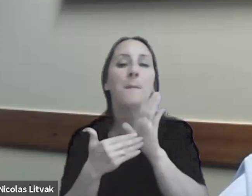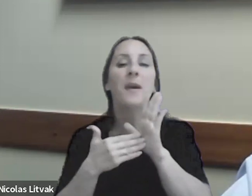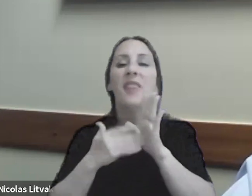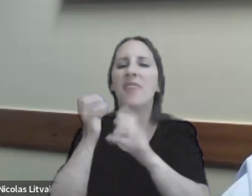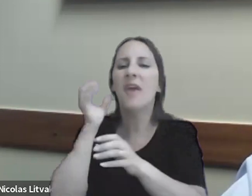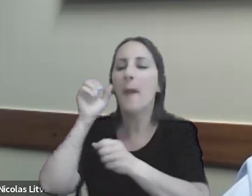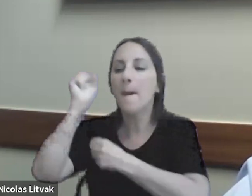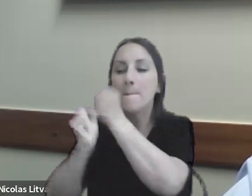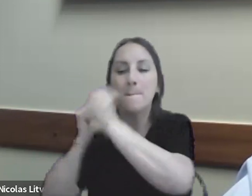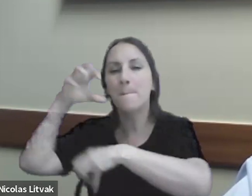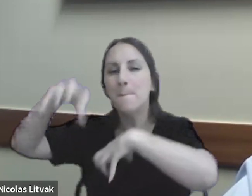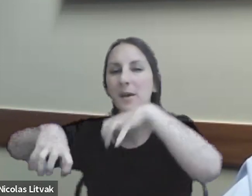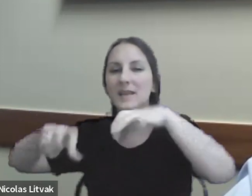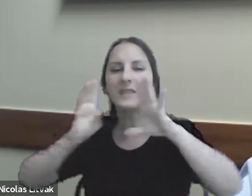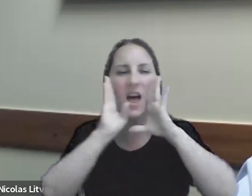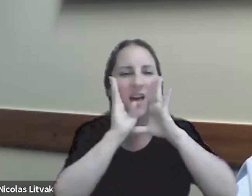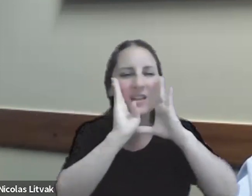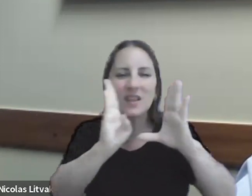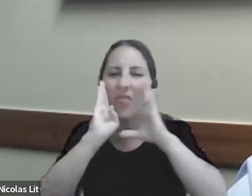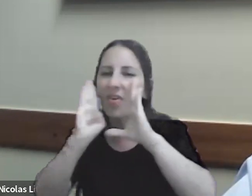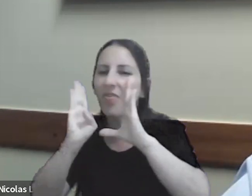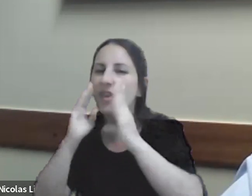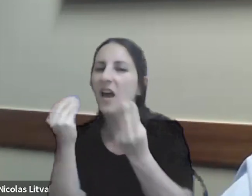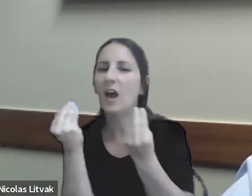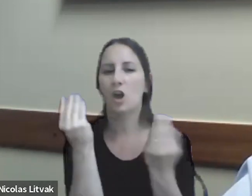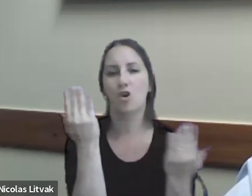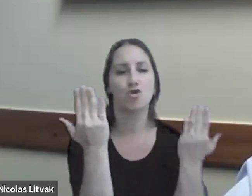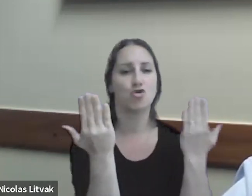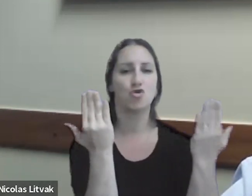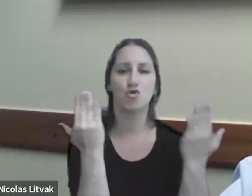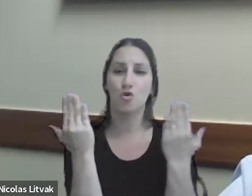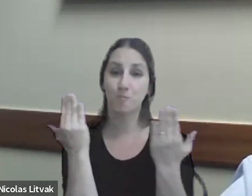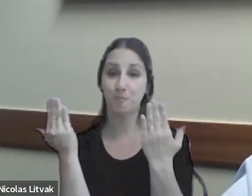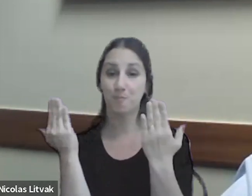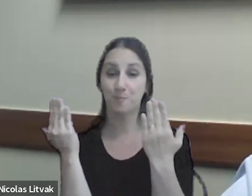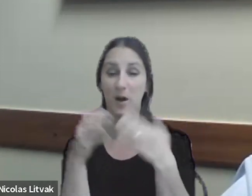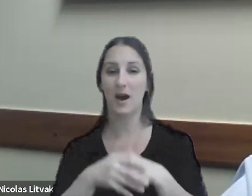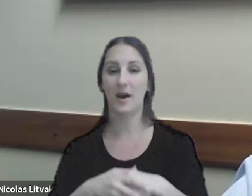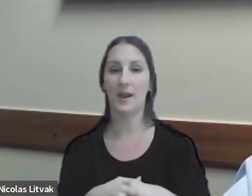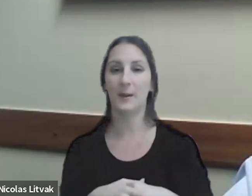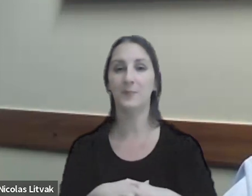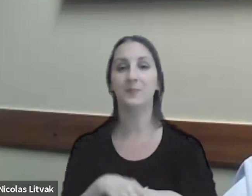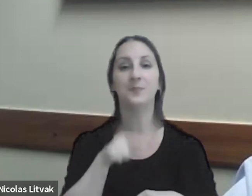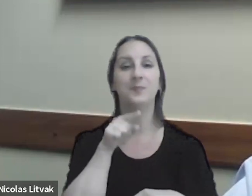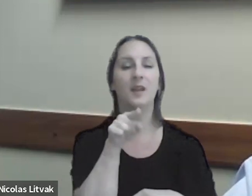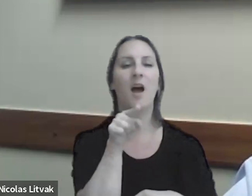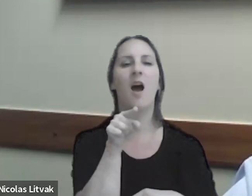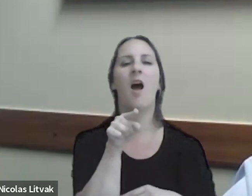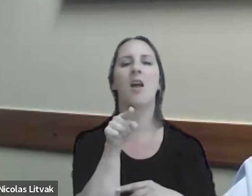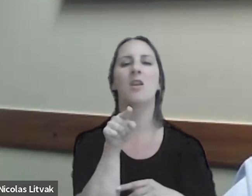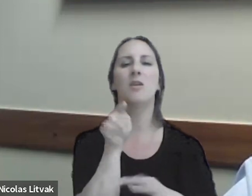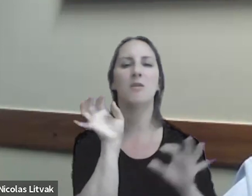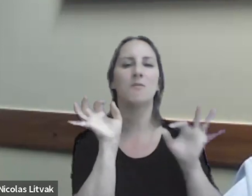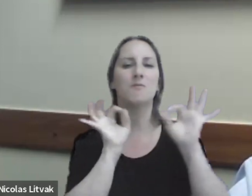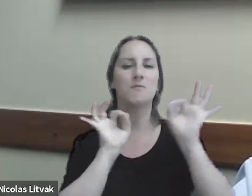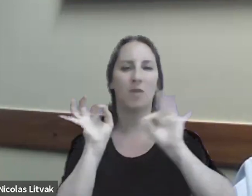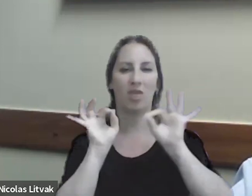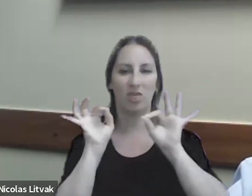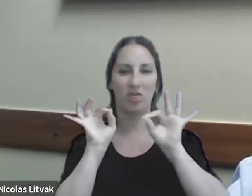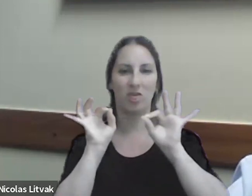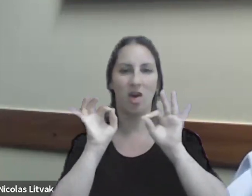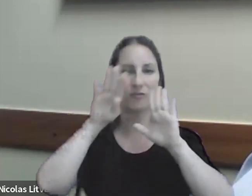que se está comparando se toman medidas de rentabilidad del